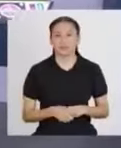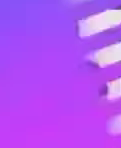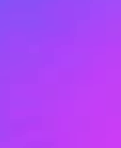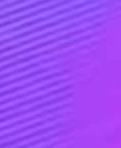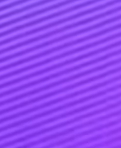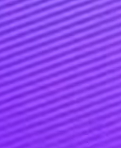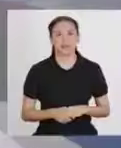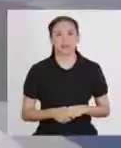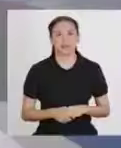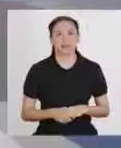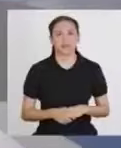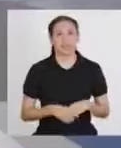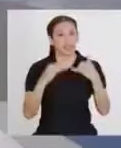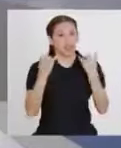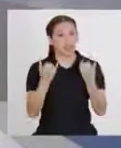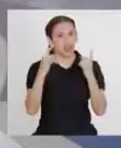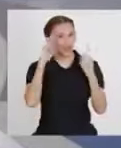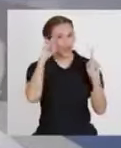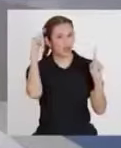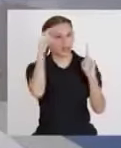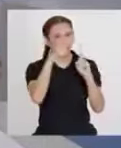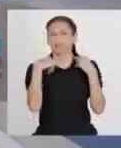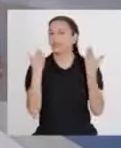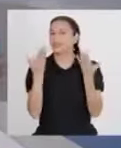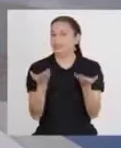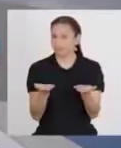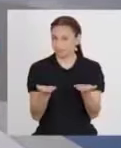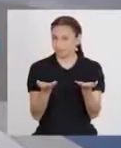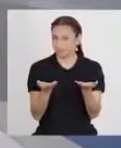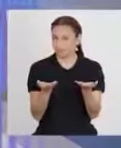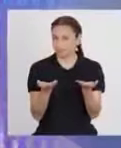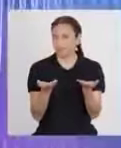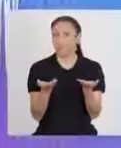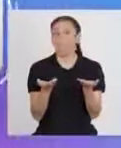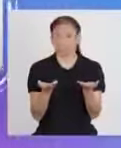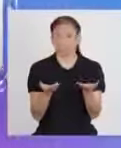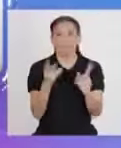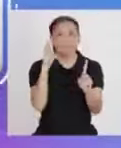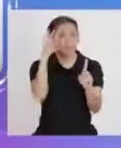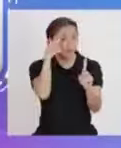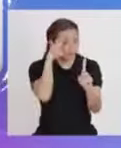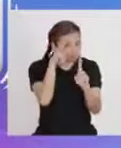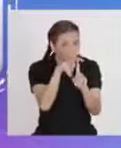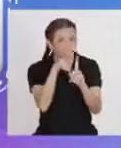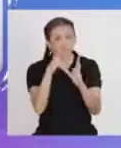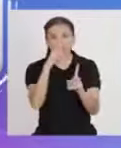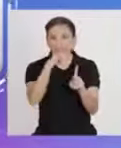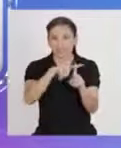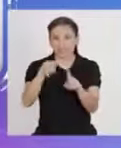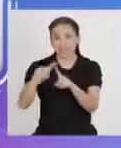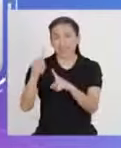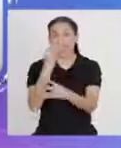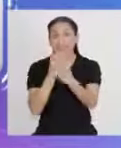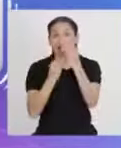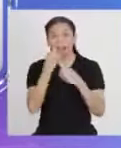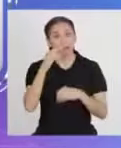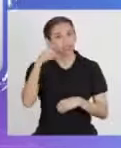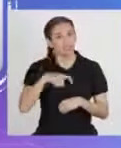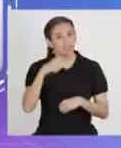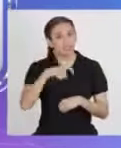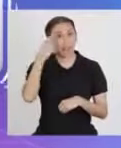El propósito del día es identificar los alimentos